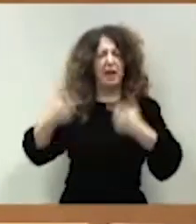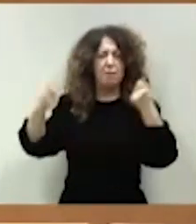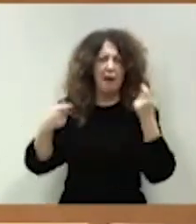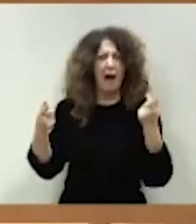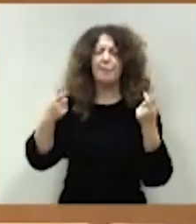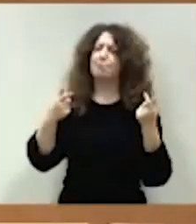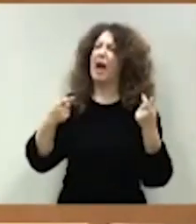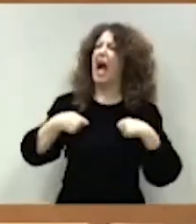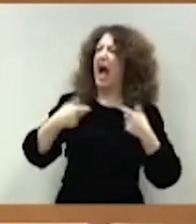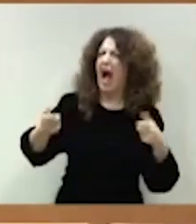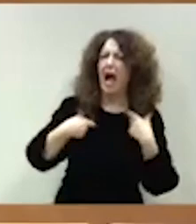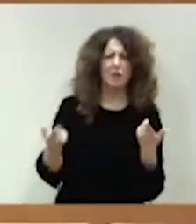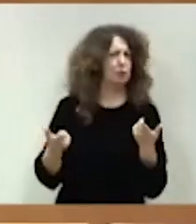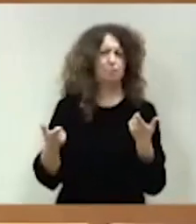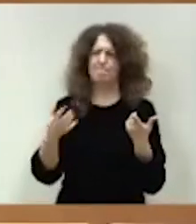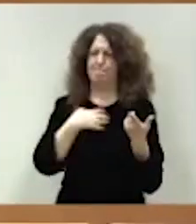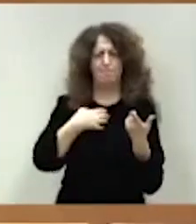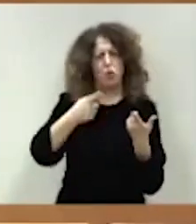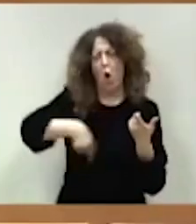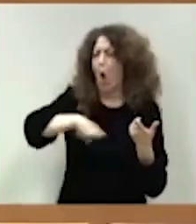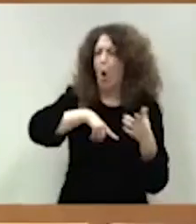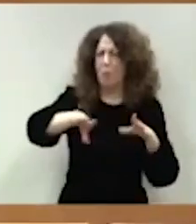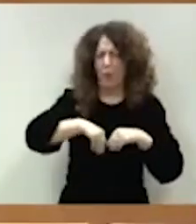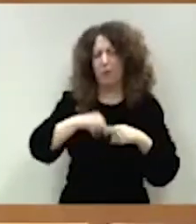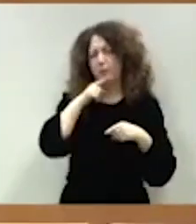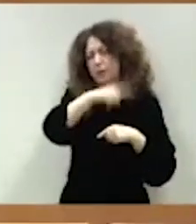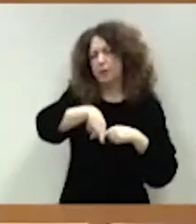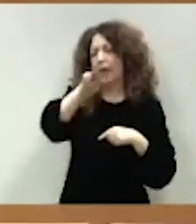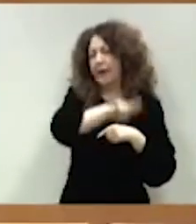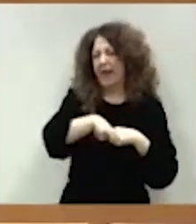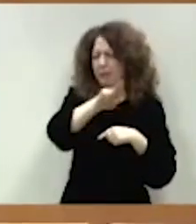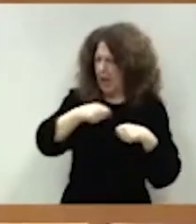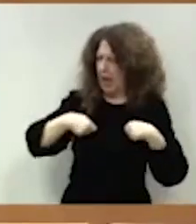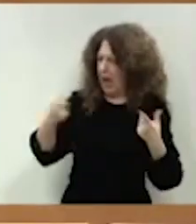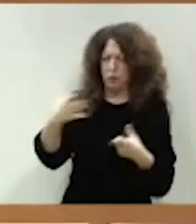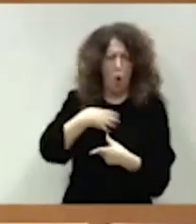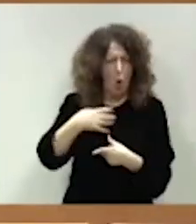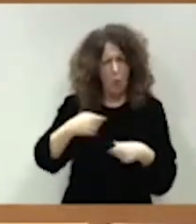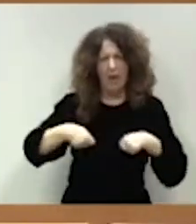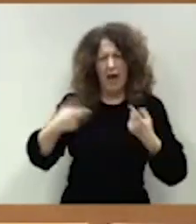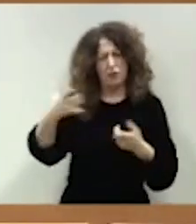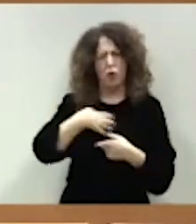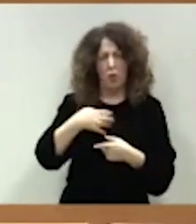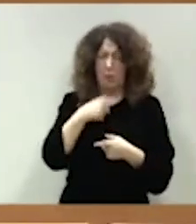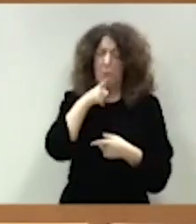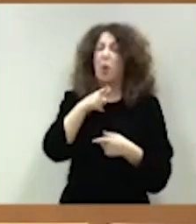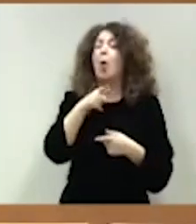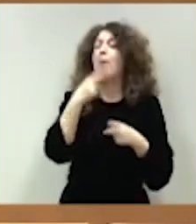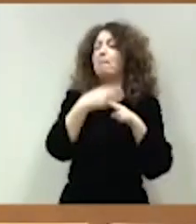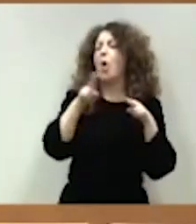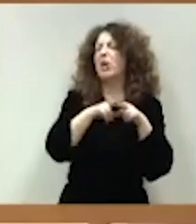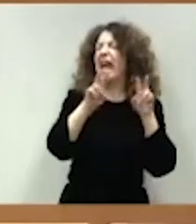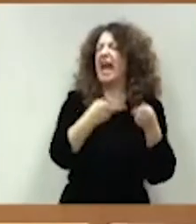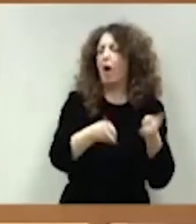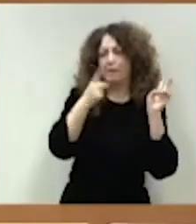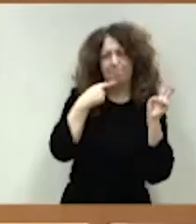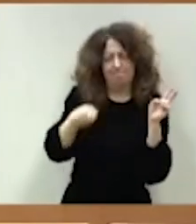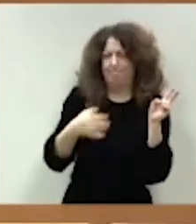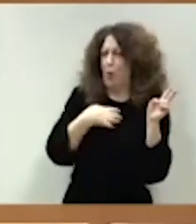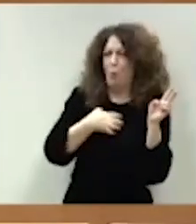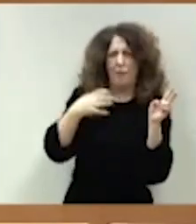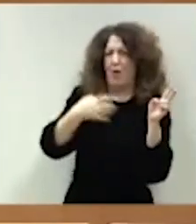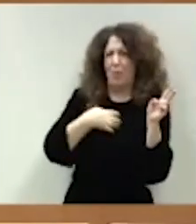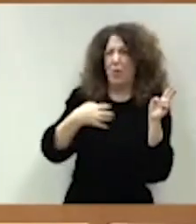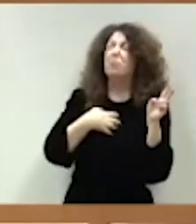permitir, como asegura ese mantra reiterado de la política neoliberal, las políticas que inciden en lo